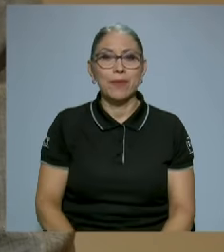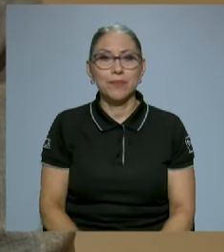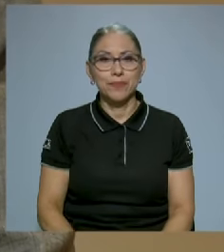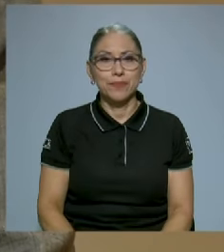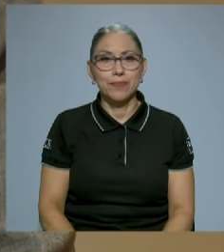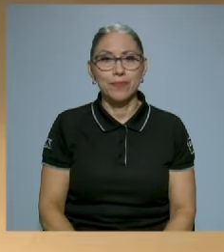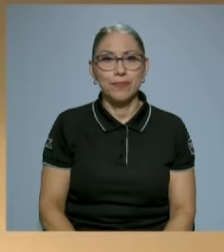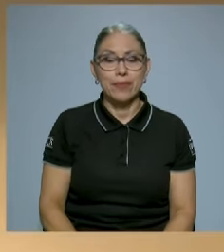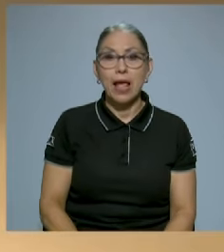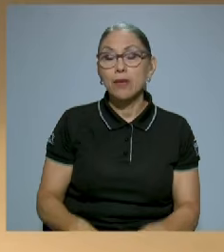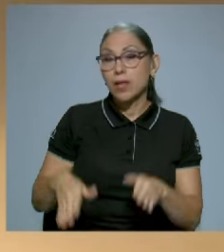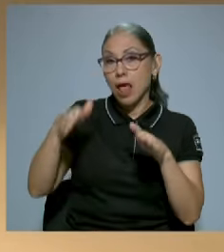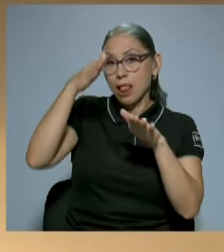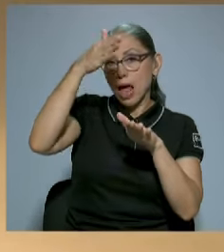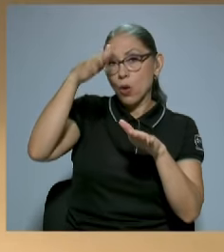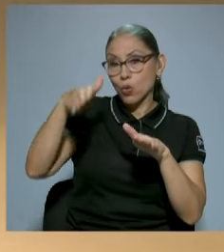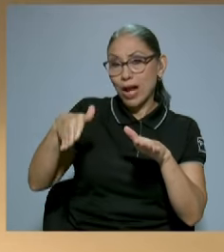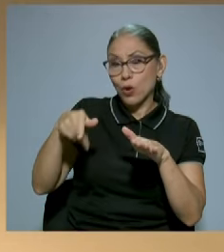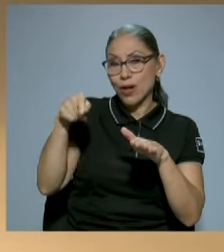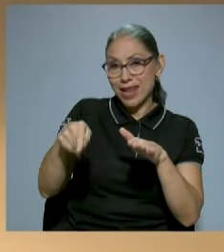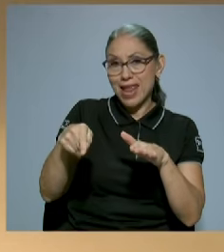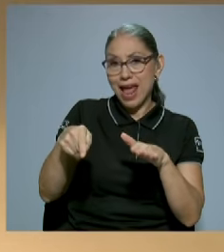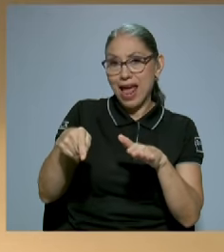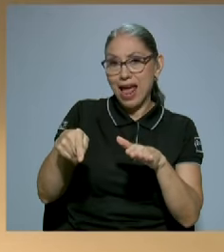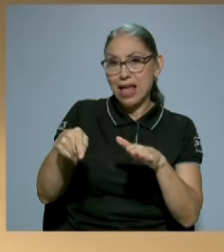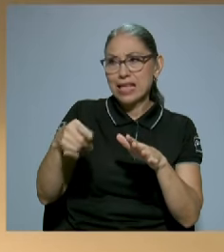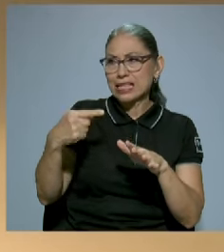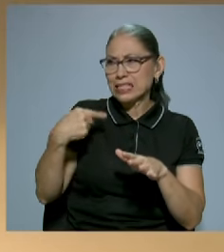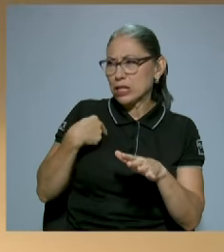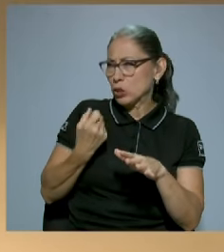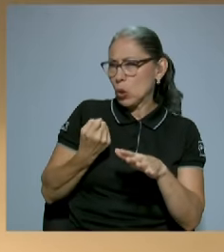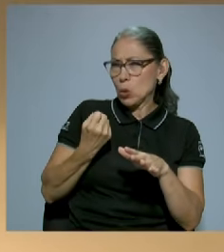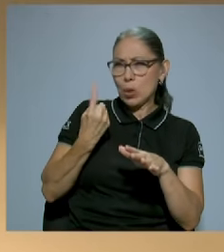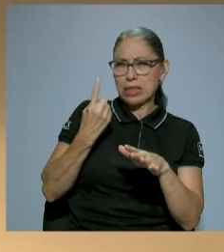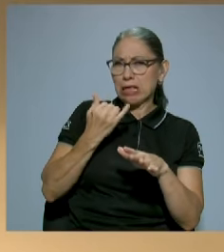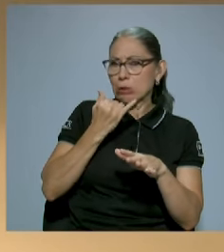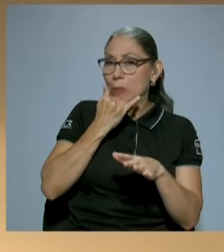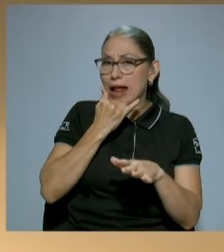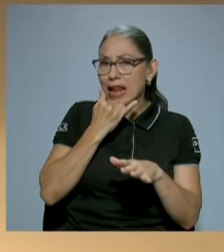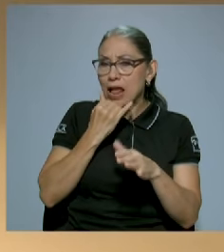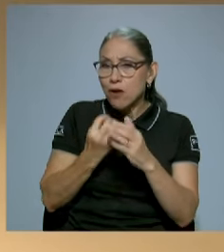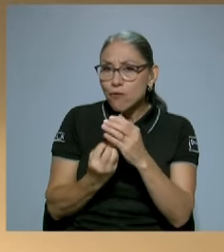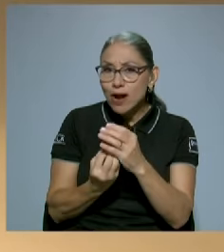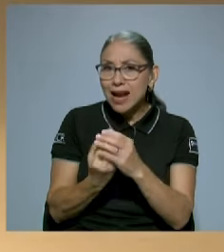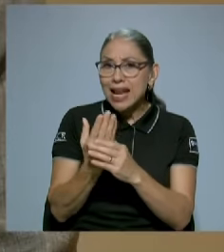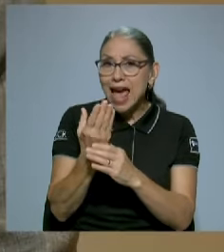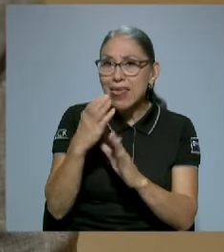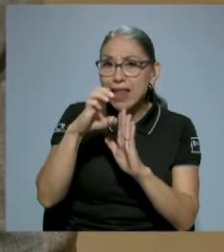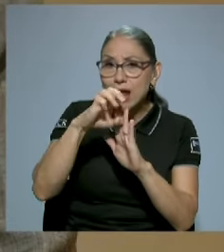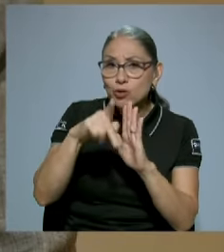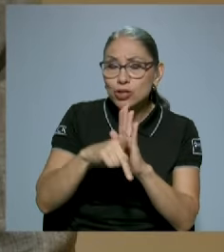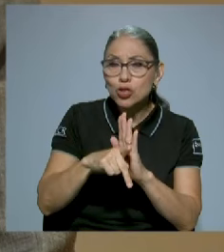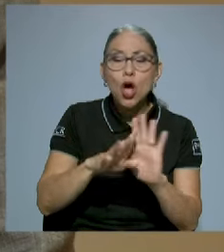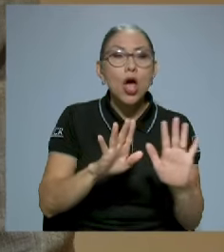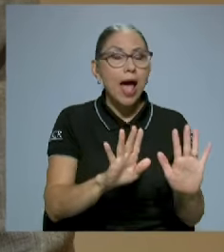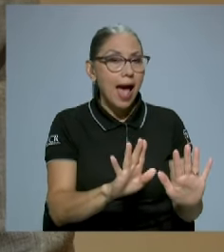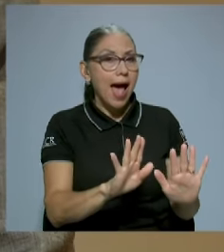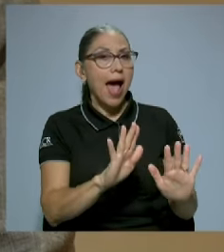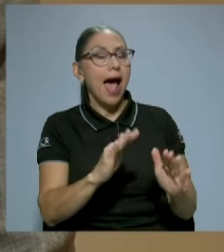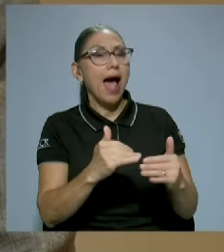La Contraloría fue creada, si yo no entiendo mal, en la constitución. Había una